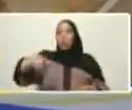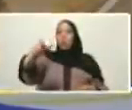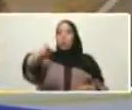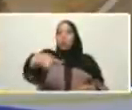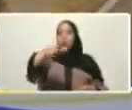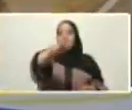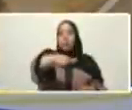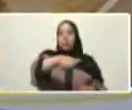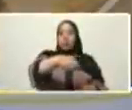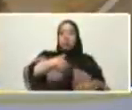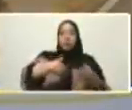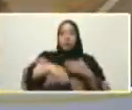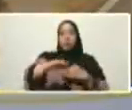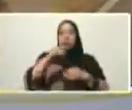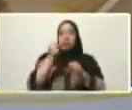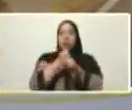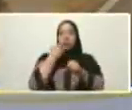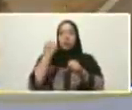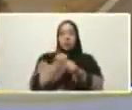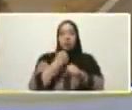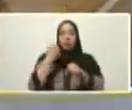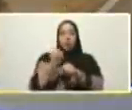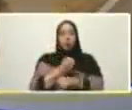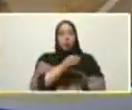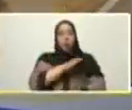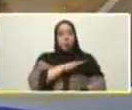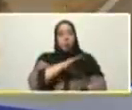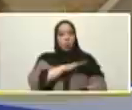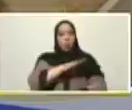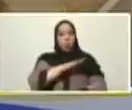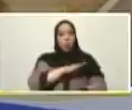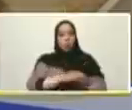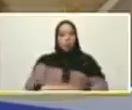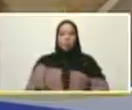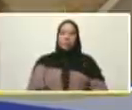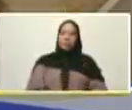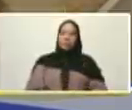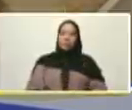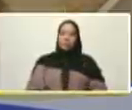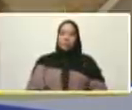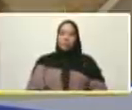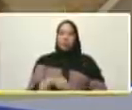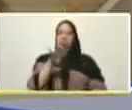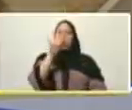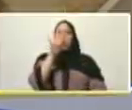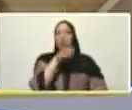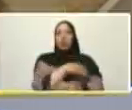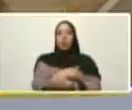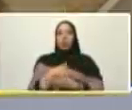sale adelante con trabajo y esfuerzo propio adelante vivienda cuatro millones